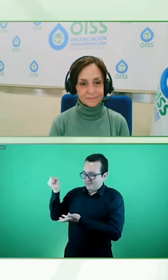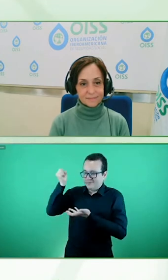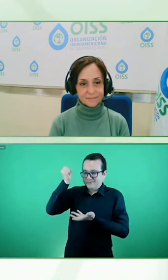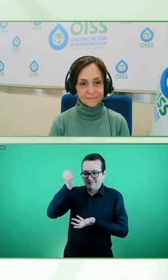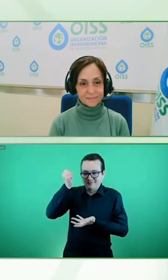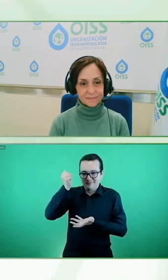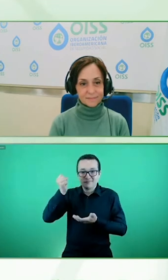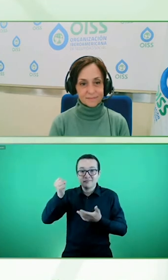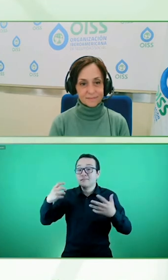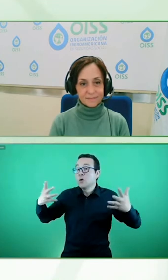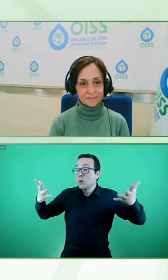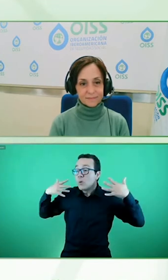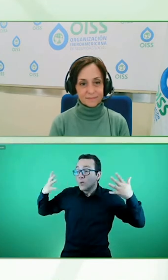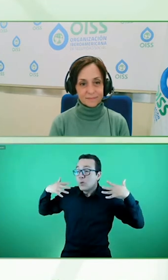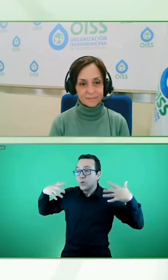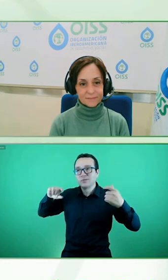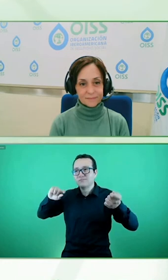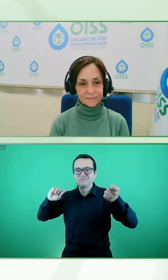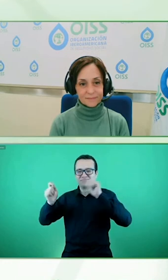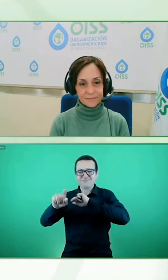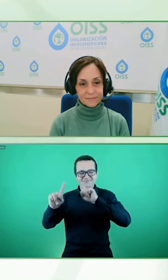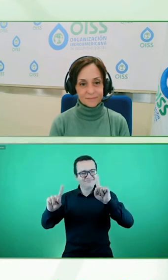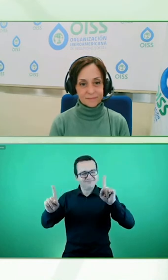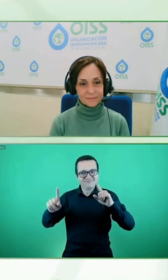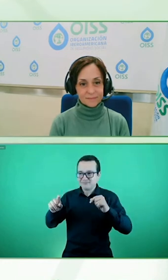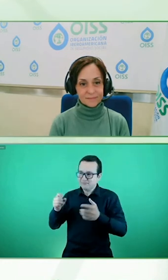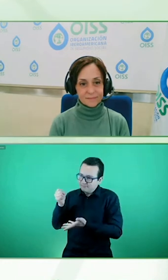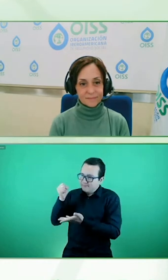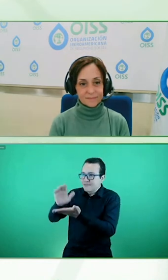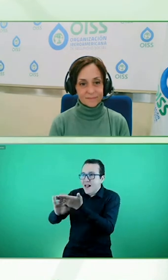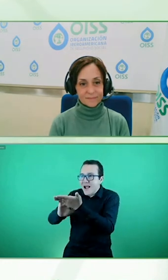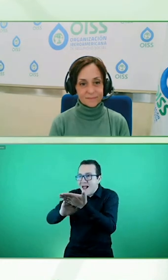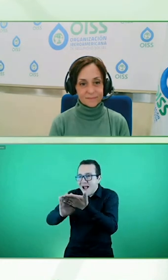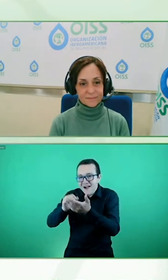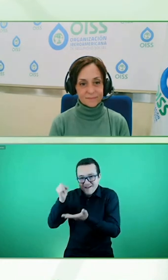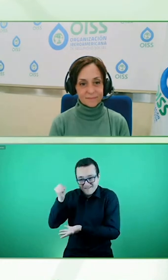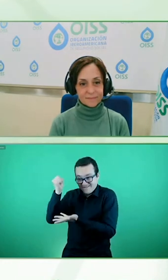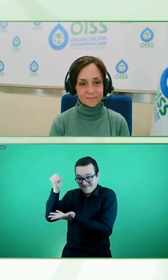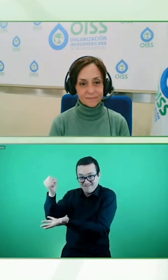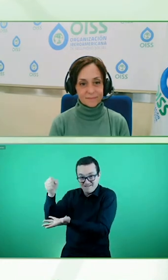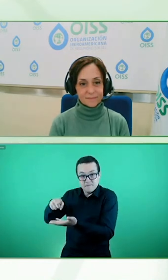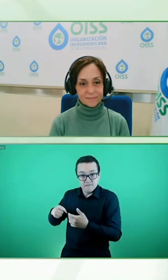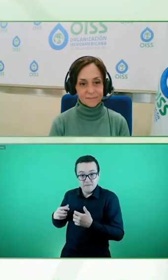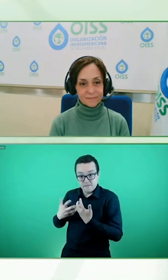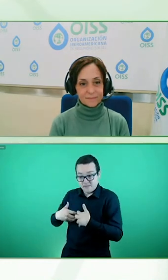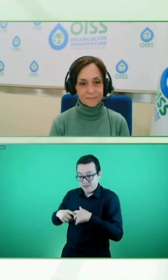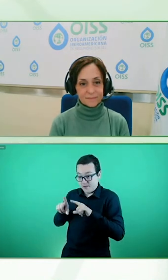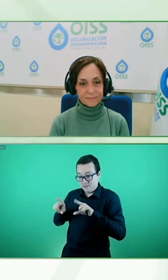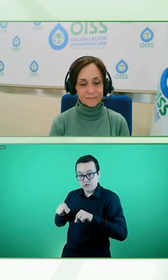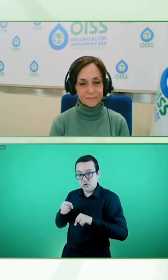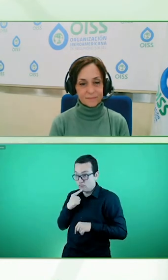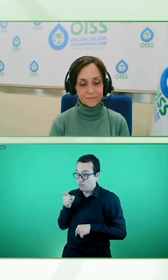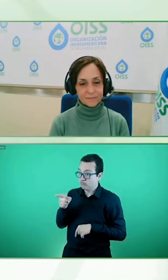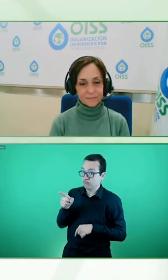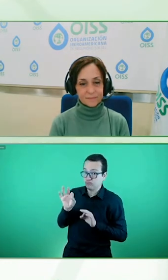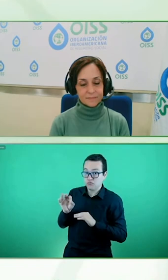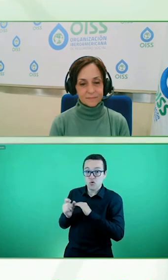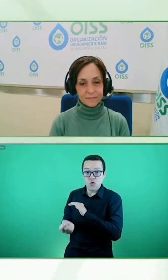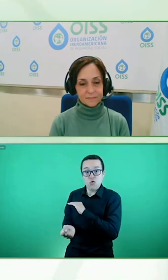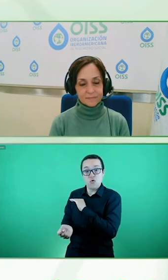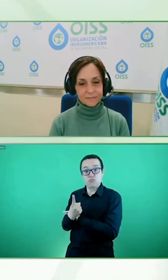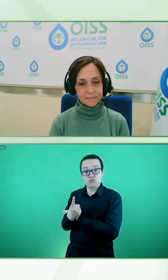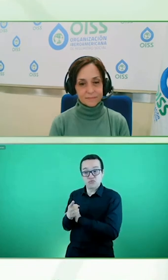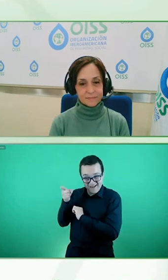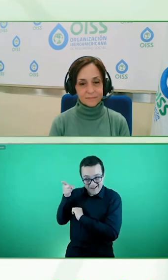invertir todo lo que necesitamos en cambio climático, por ejemplo, las empresas han dado cuenta que es una gran oportunidad de mercado, que ahí es donde está el futuro del mercado,